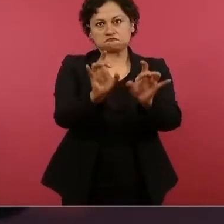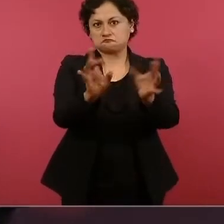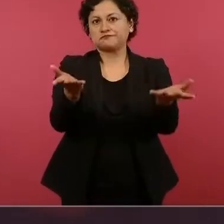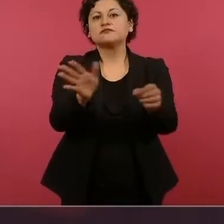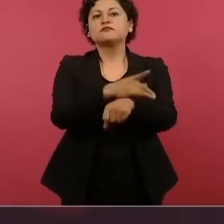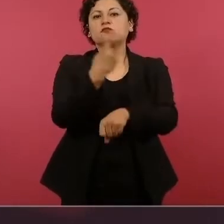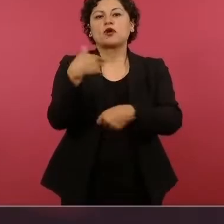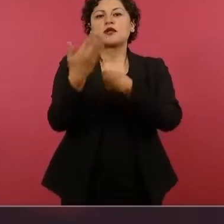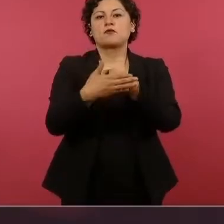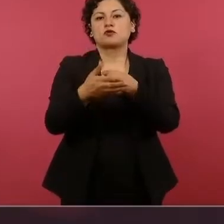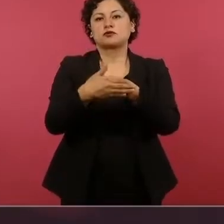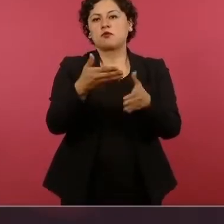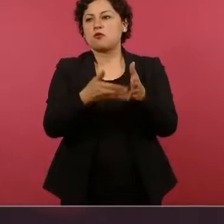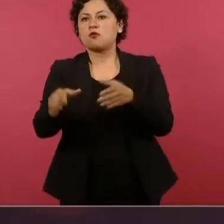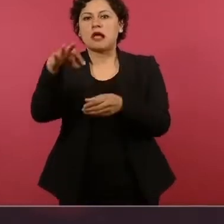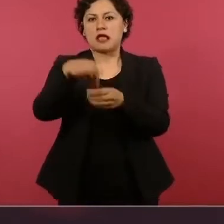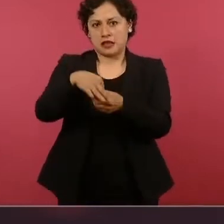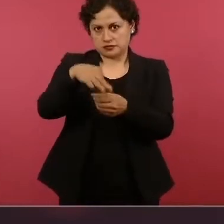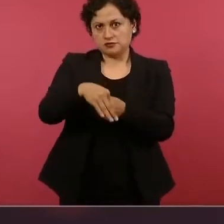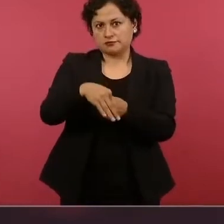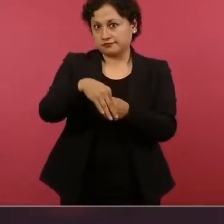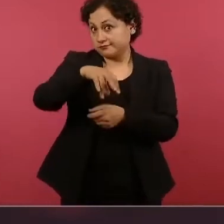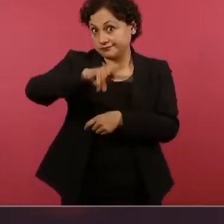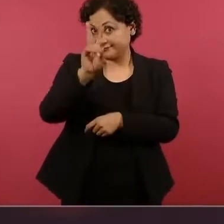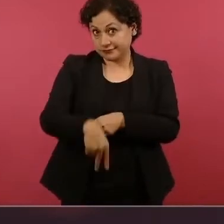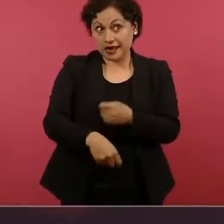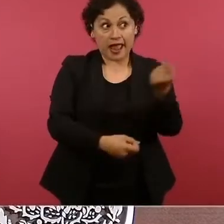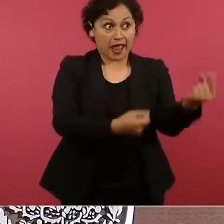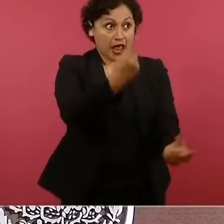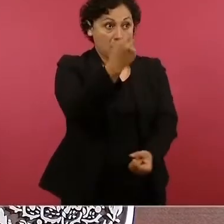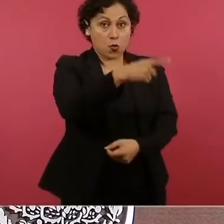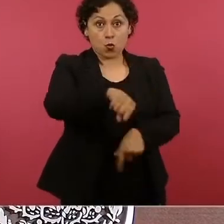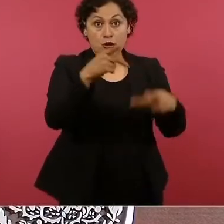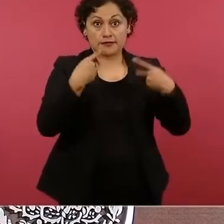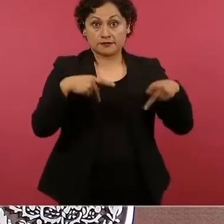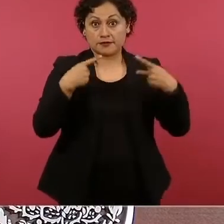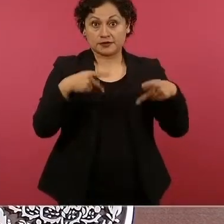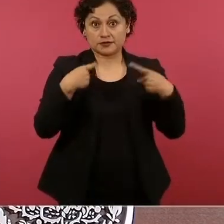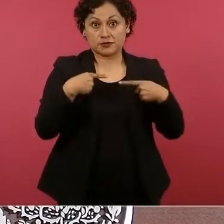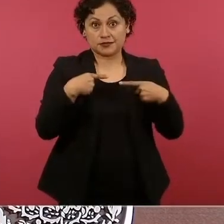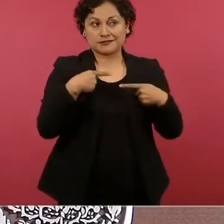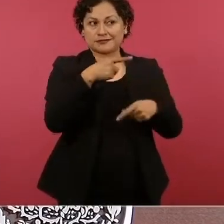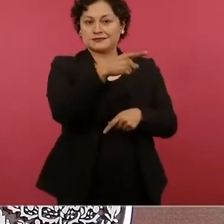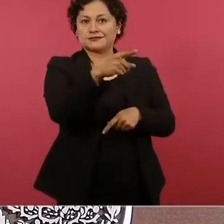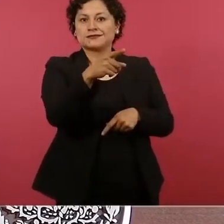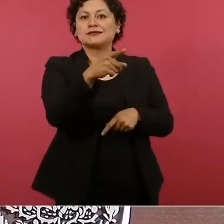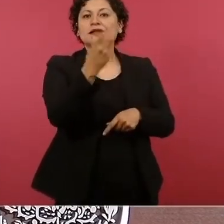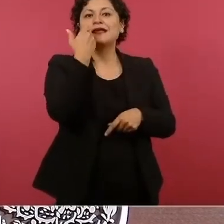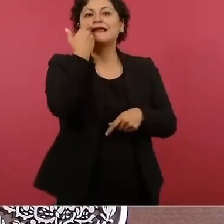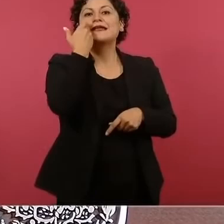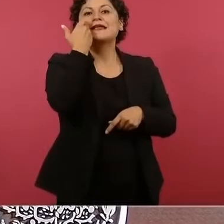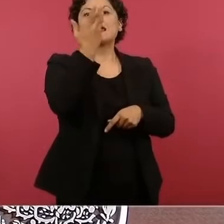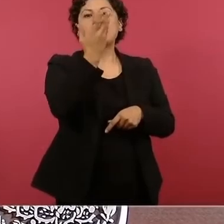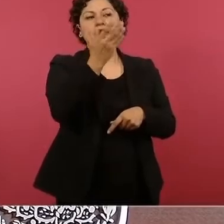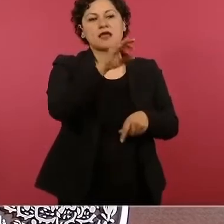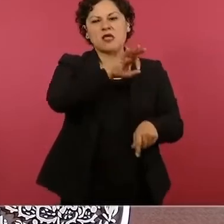hay elecciones y hay quienes quisieran que hubiese represión,